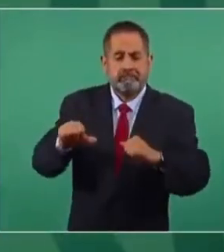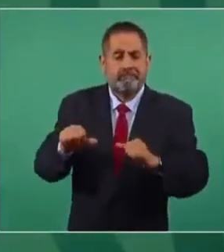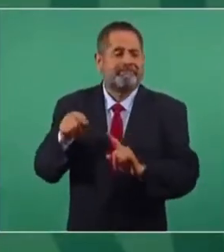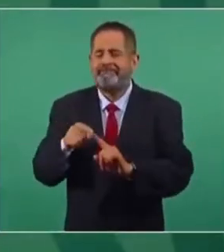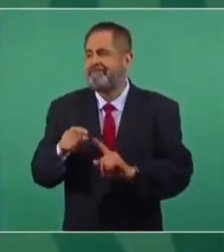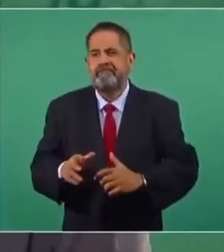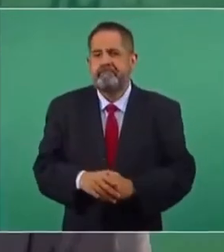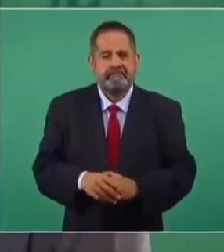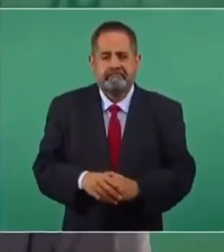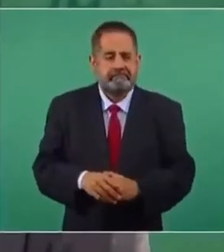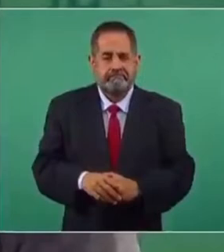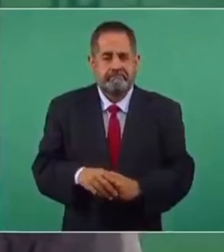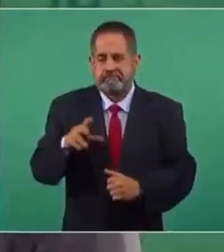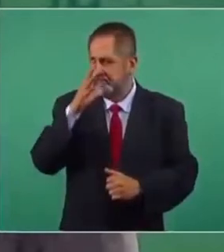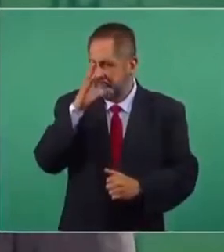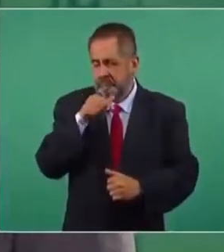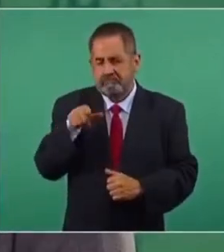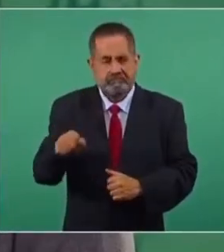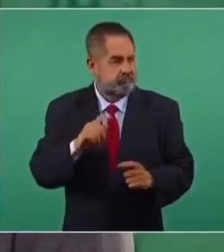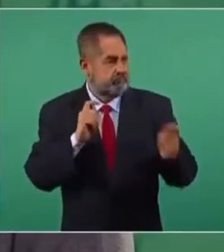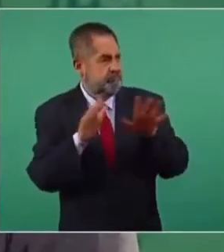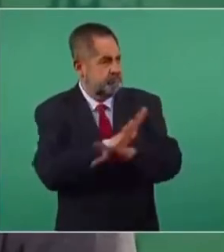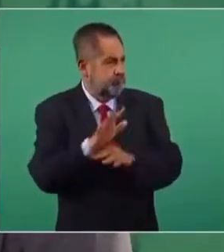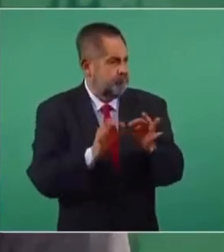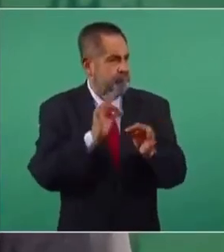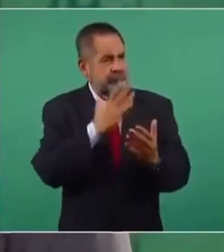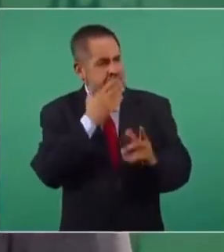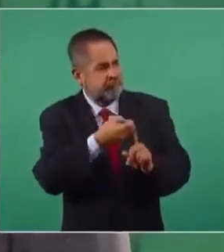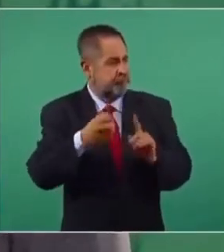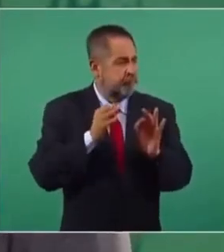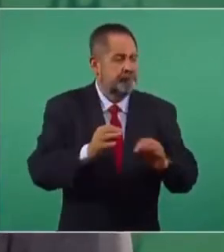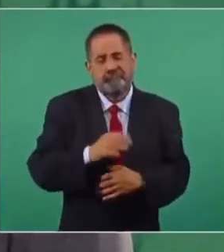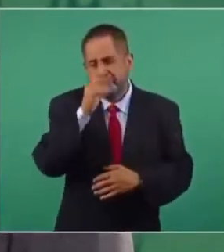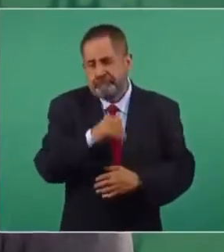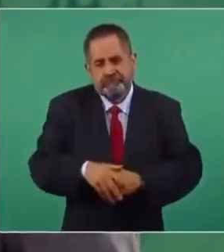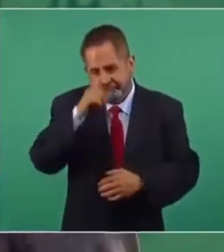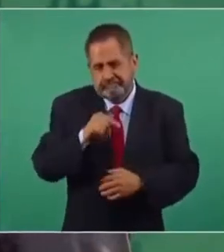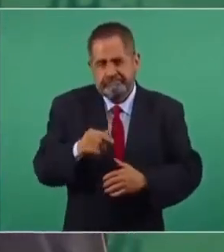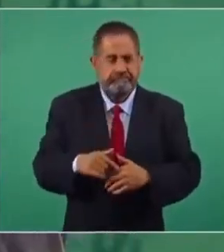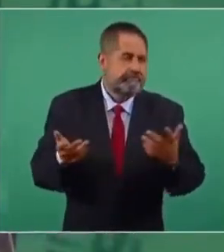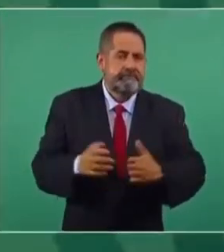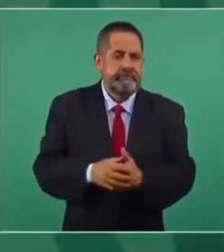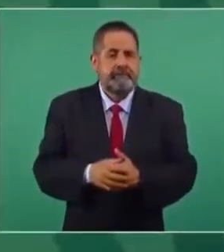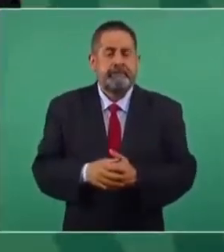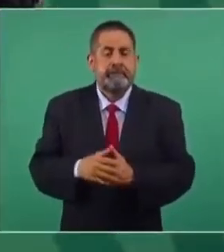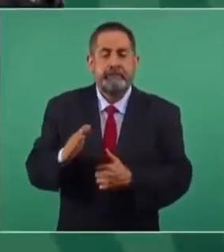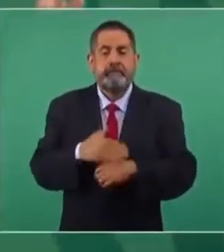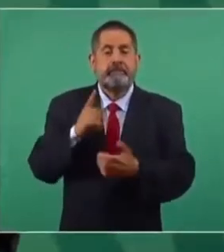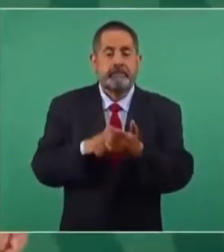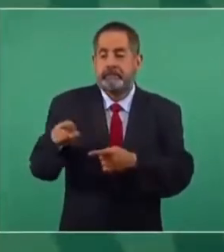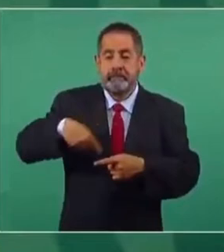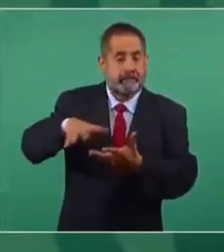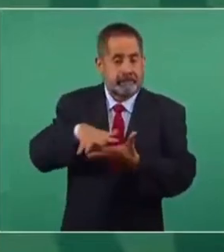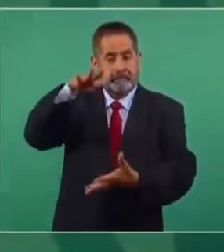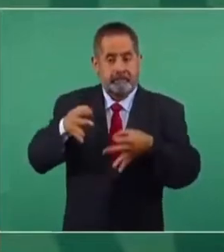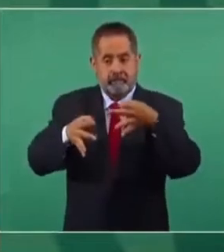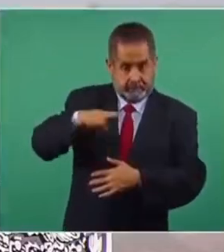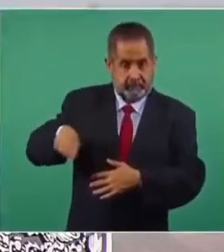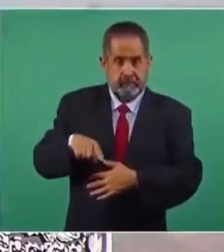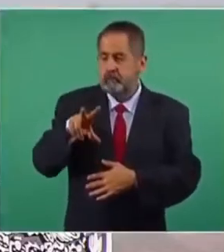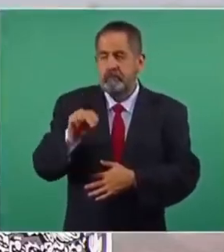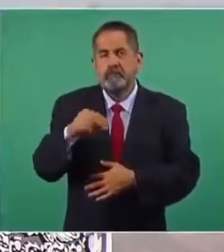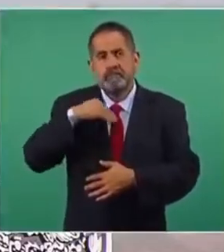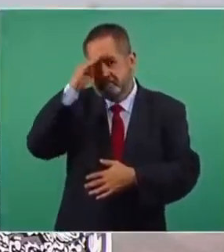no podría llevar a cabo esta reforma. Sencillamente porque la mayoría de los ministros